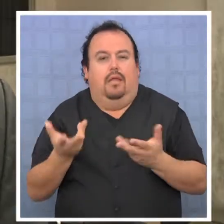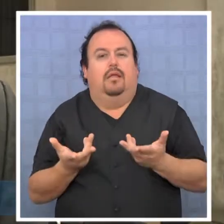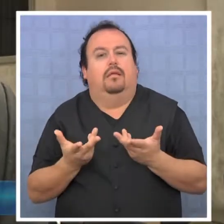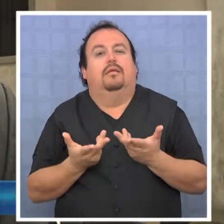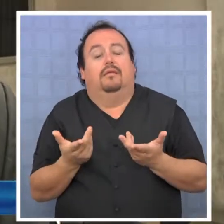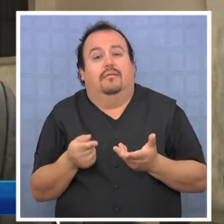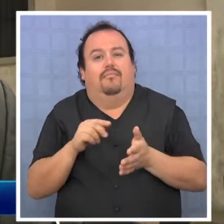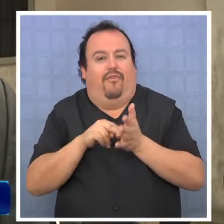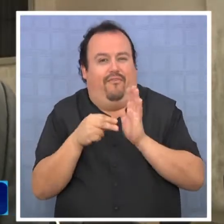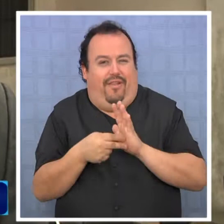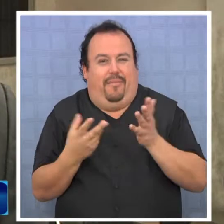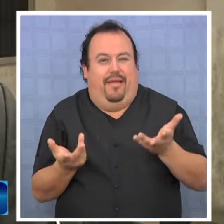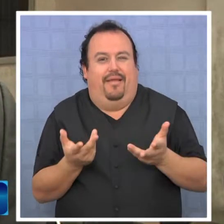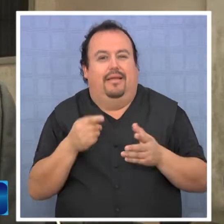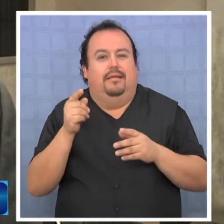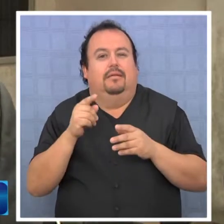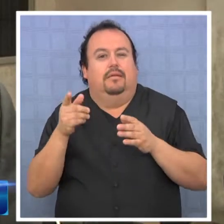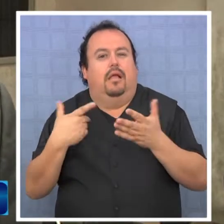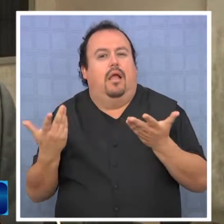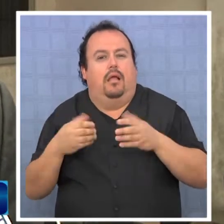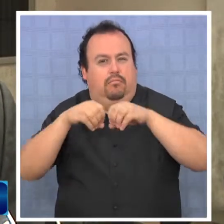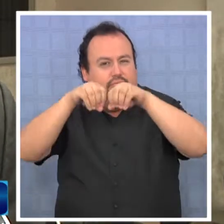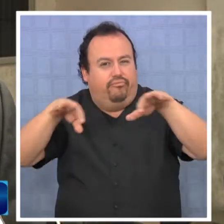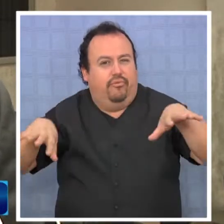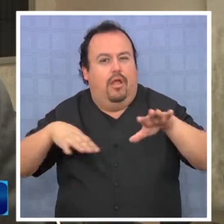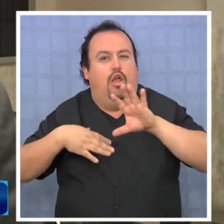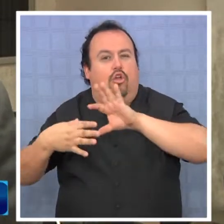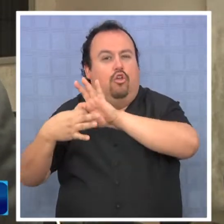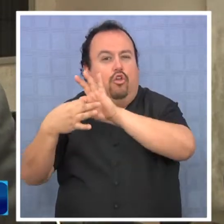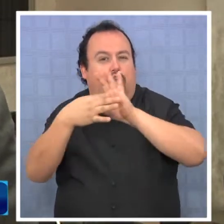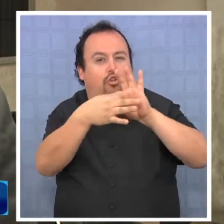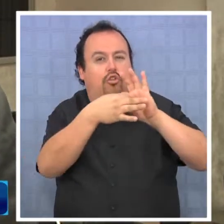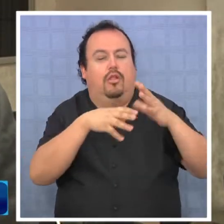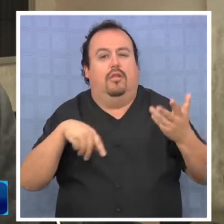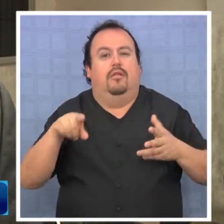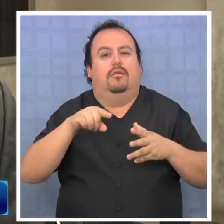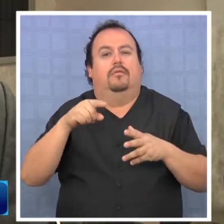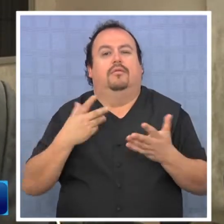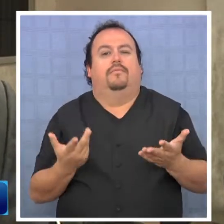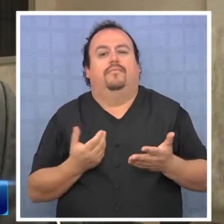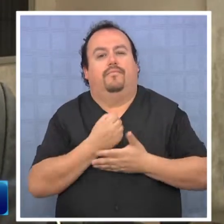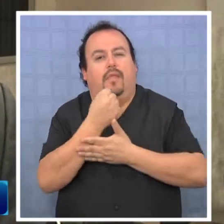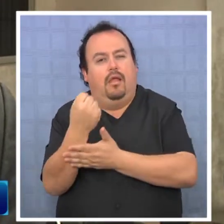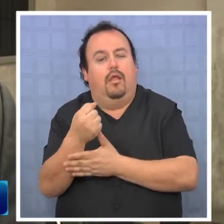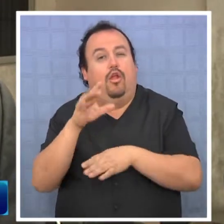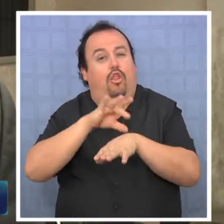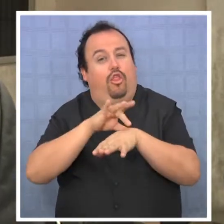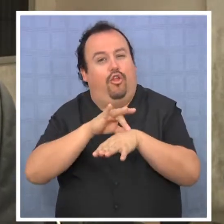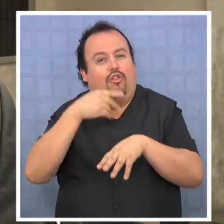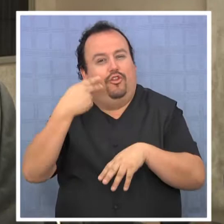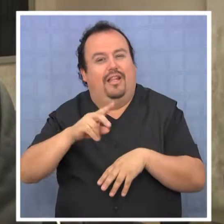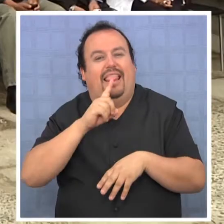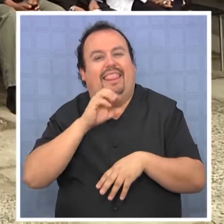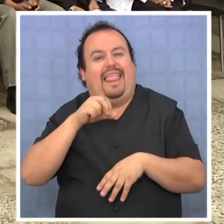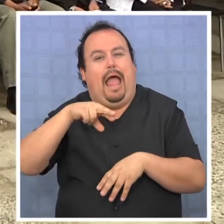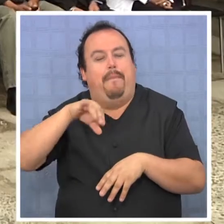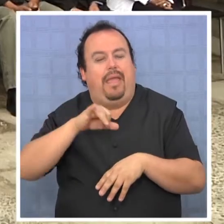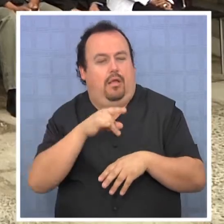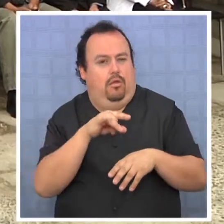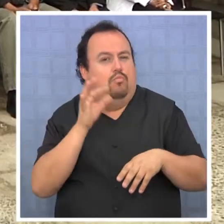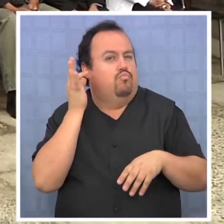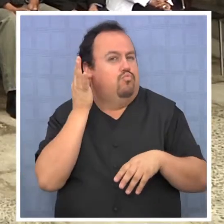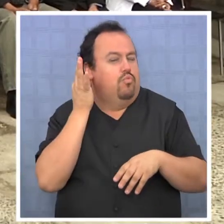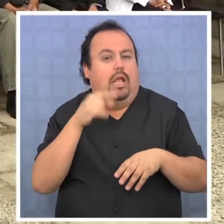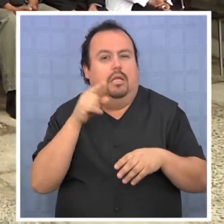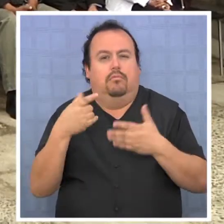durante mucho tiempo el desarrollo de lo que es la red asistencial. Teníamos a la doctora Adriana Tapia que nos hacía una buena reseña con respecto a lo que son los